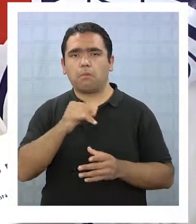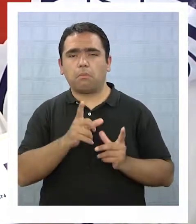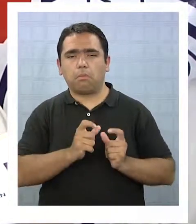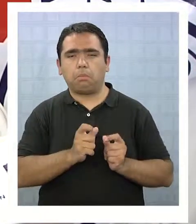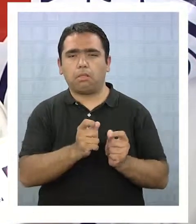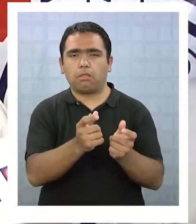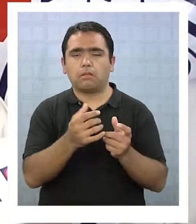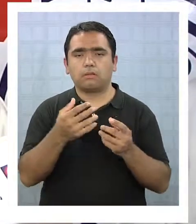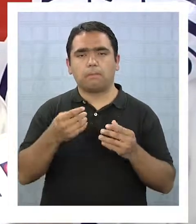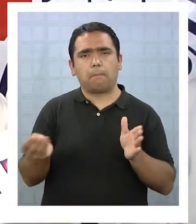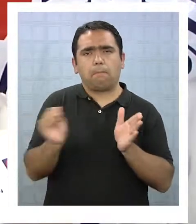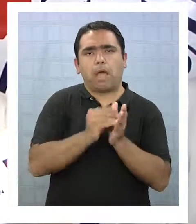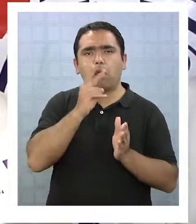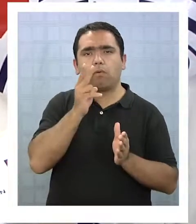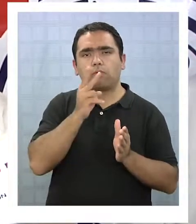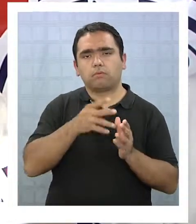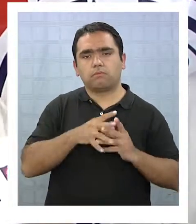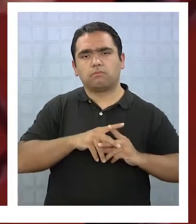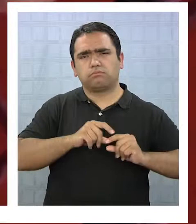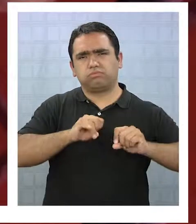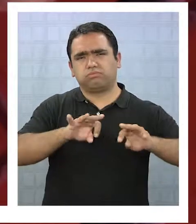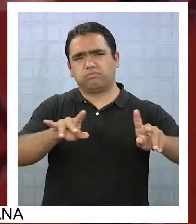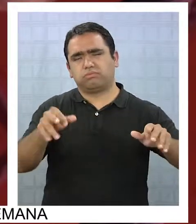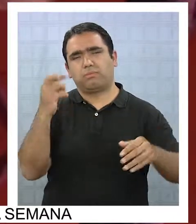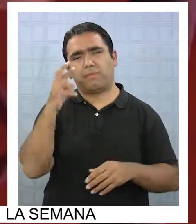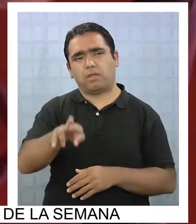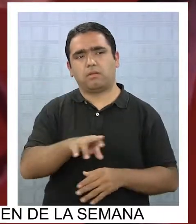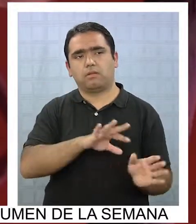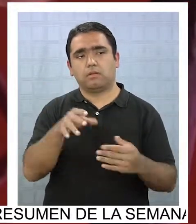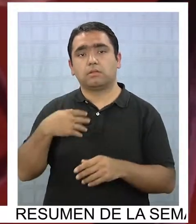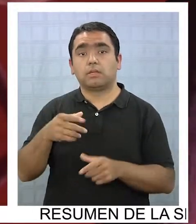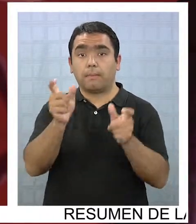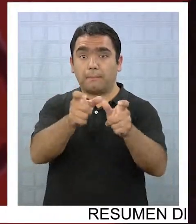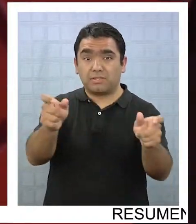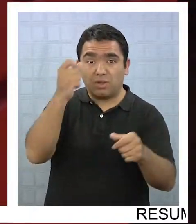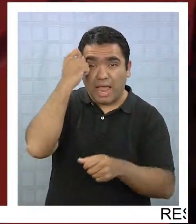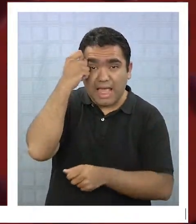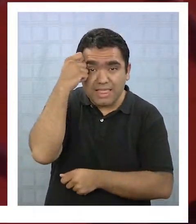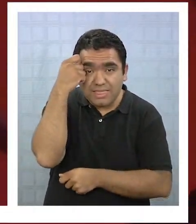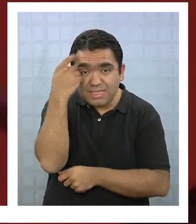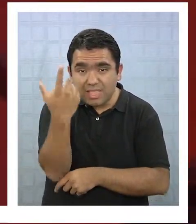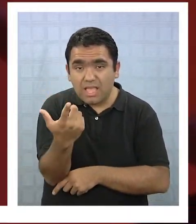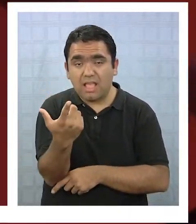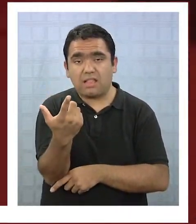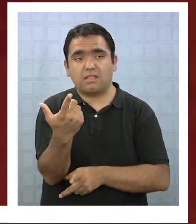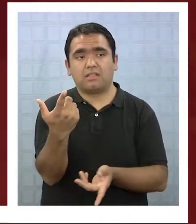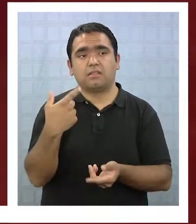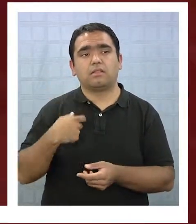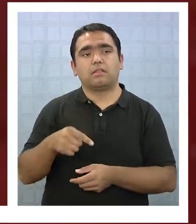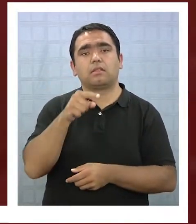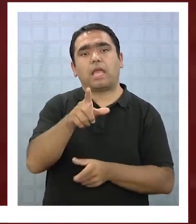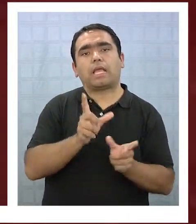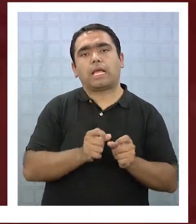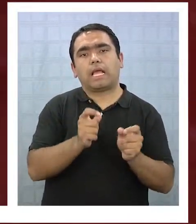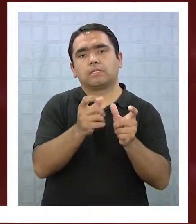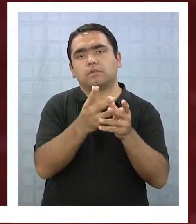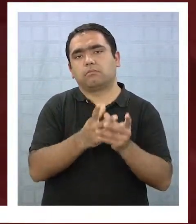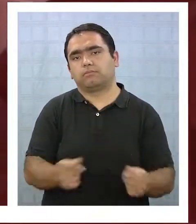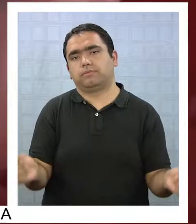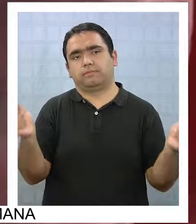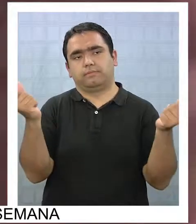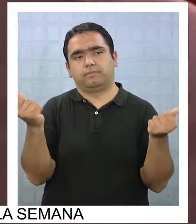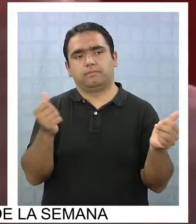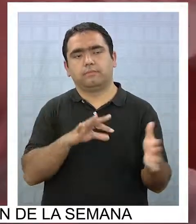Si la población entiende eso, yo creo que ahí va a ser el momento en que nuestro cáncer va a poder bajar.